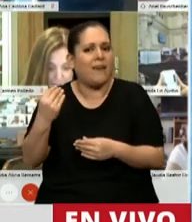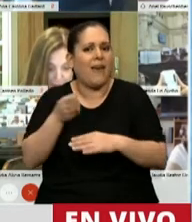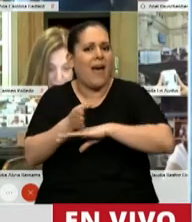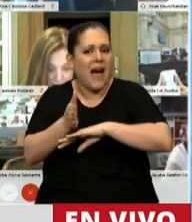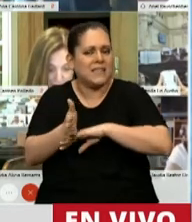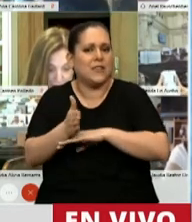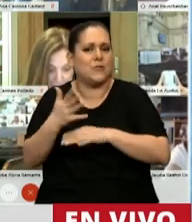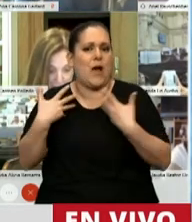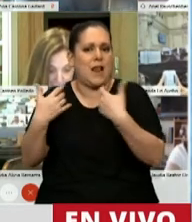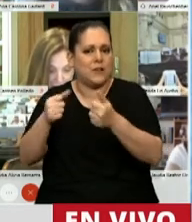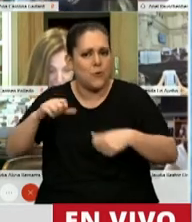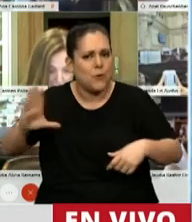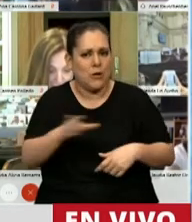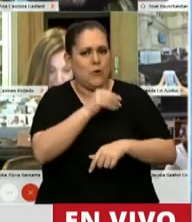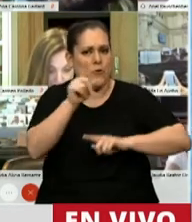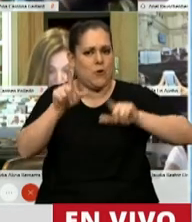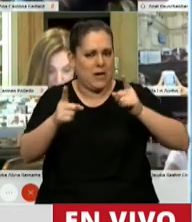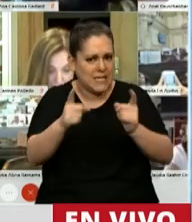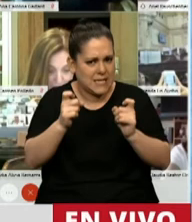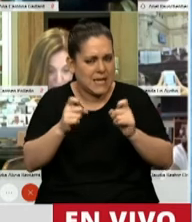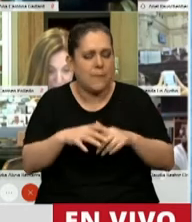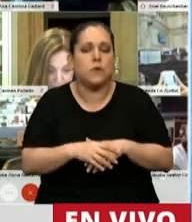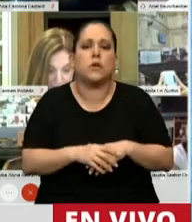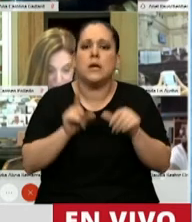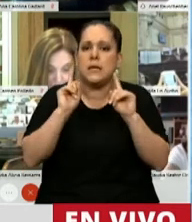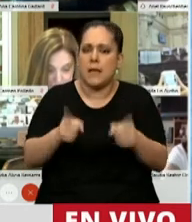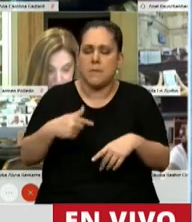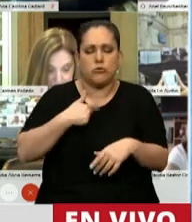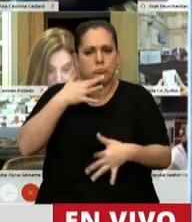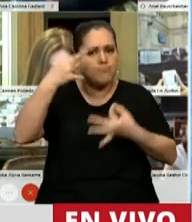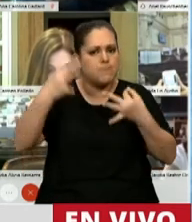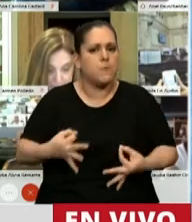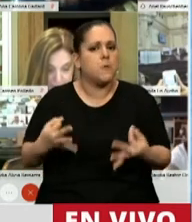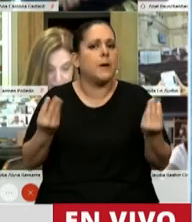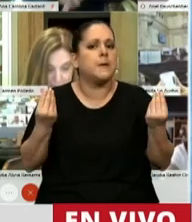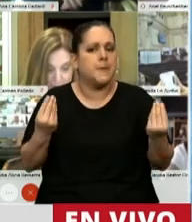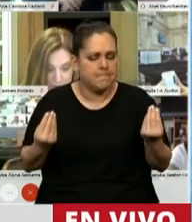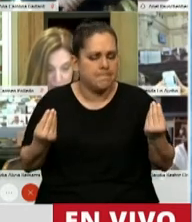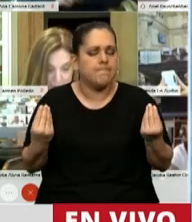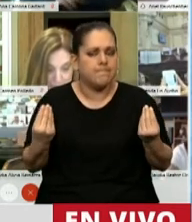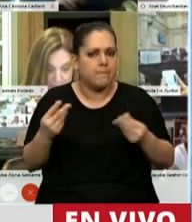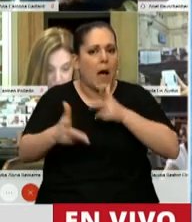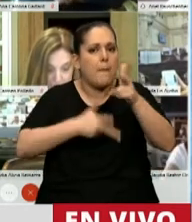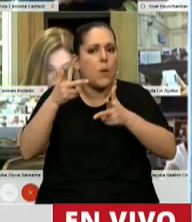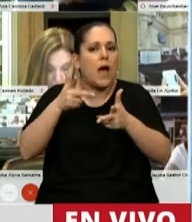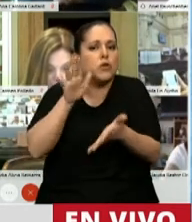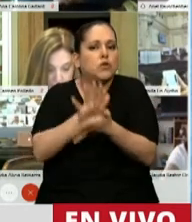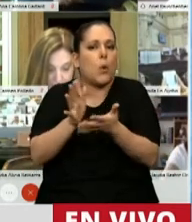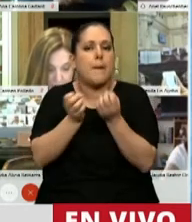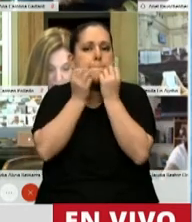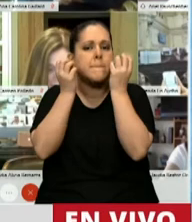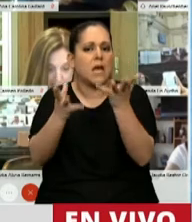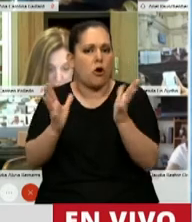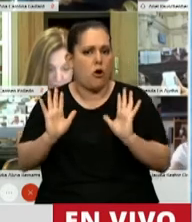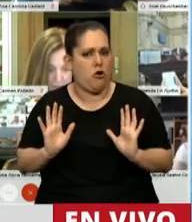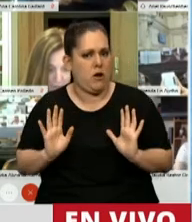acceso a la salud que tanto lo necesita. También estoy segura que no solamente estamos hablando de una mejora